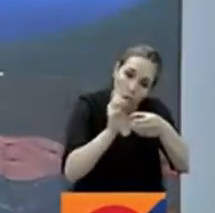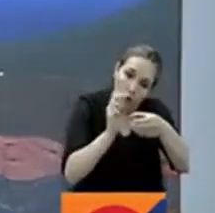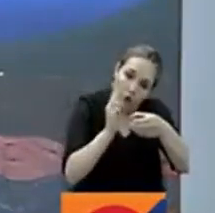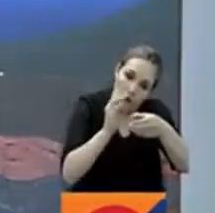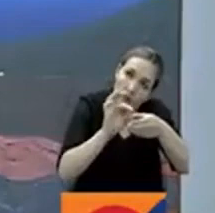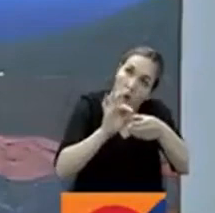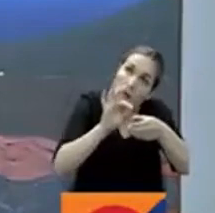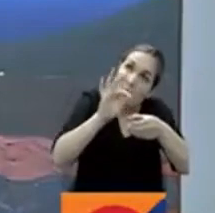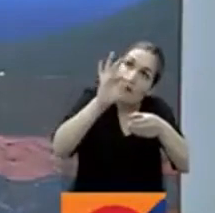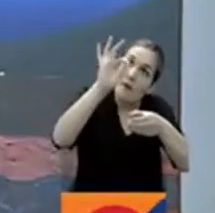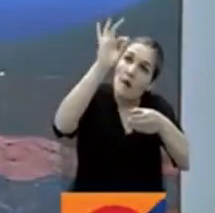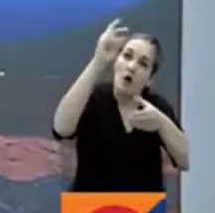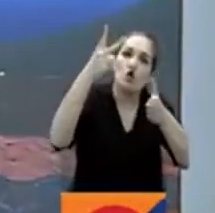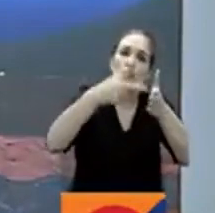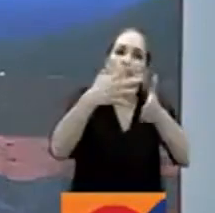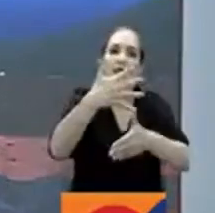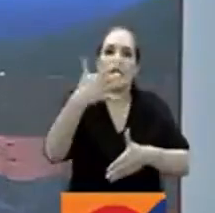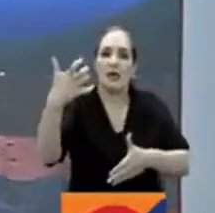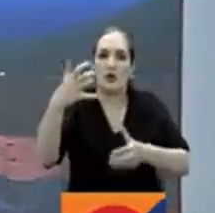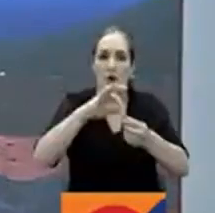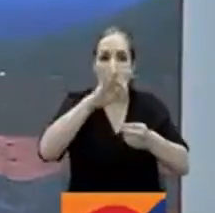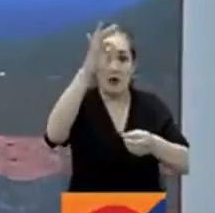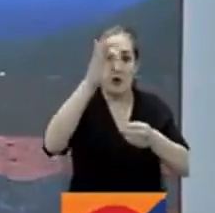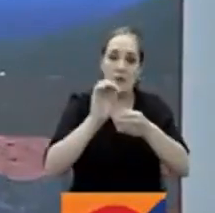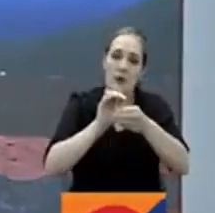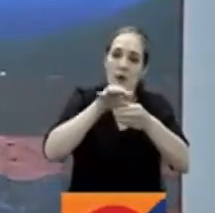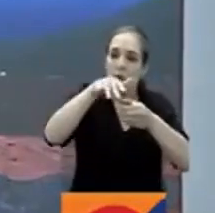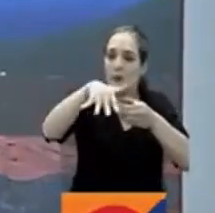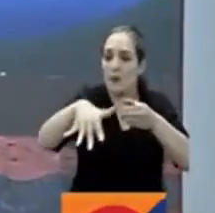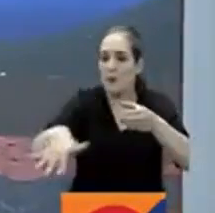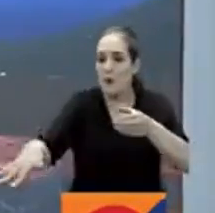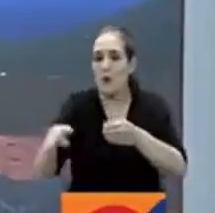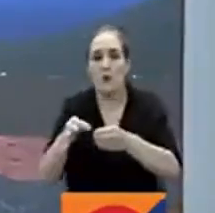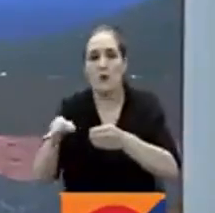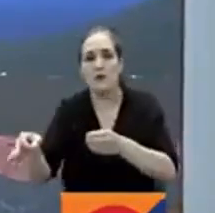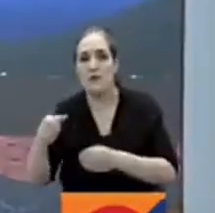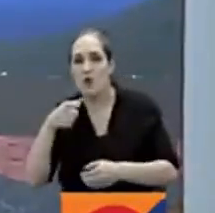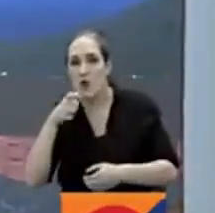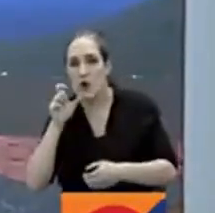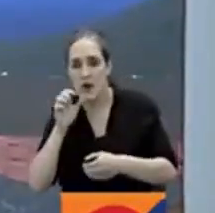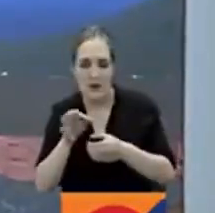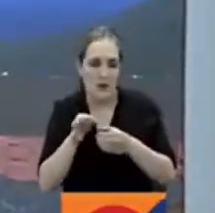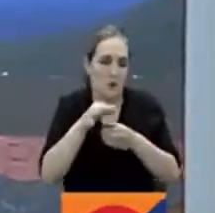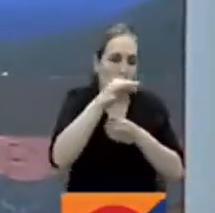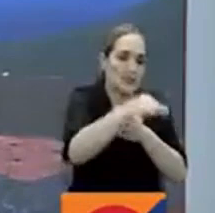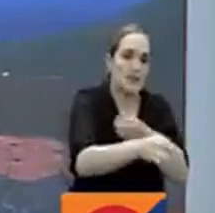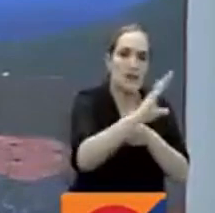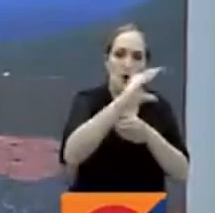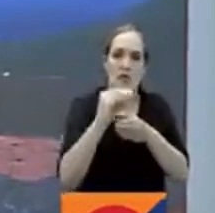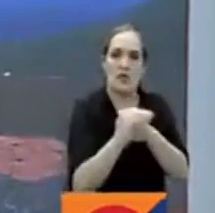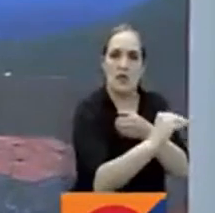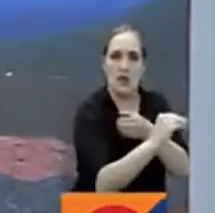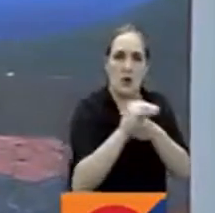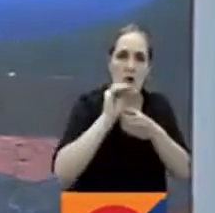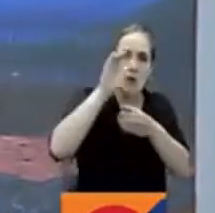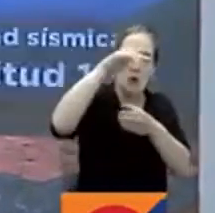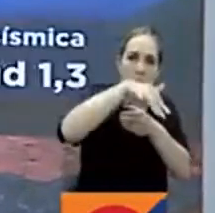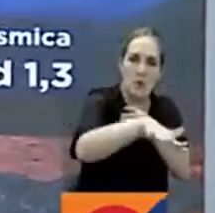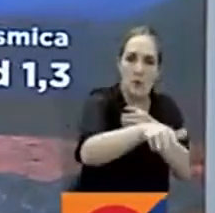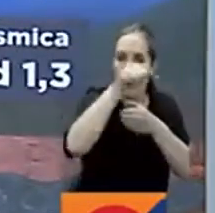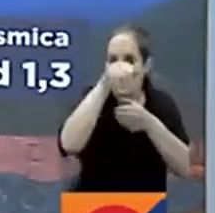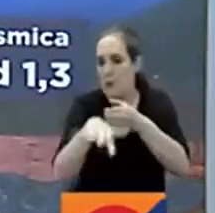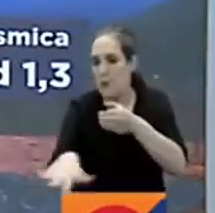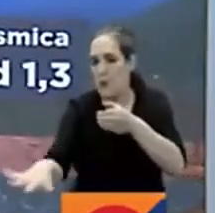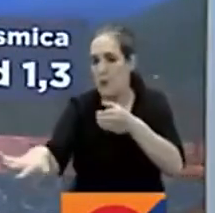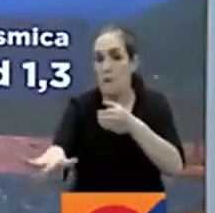reporte de caída de cenizas en los municipios de Villa María Caldas y Finlandia Quindío. Por otro lado, vamos a revisar el